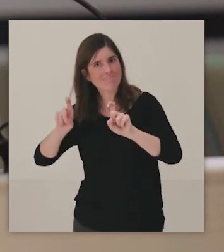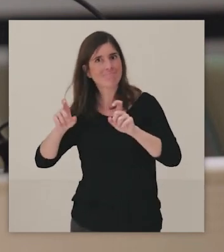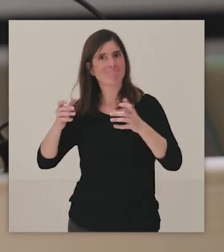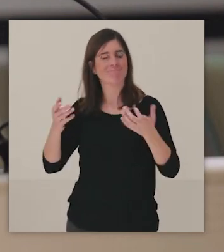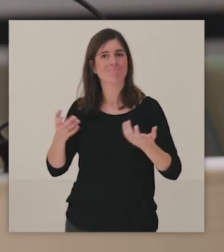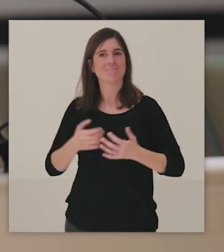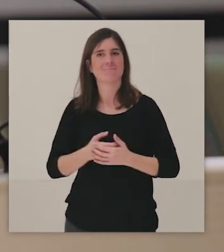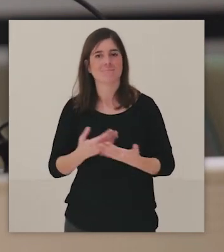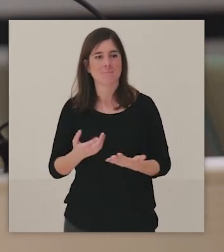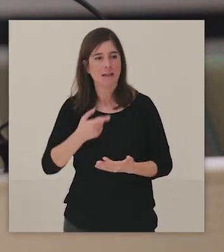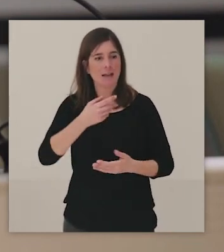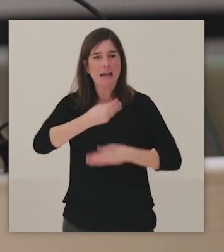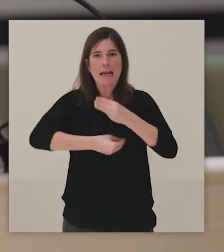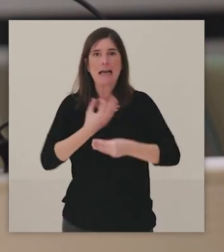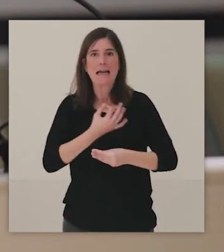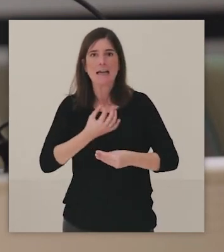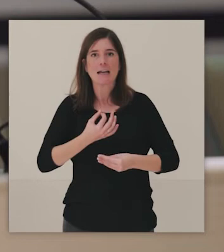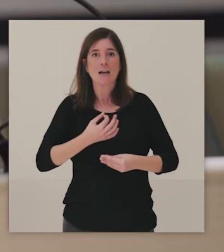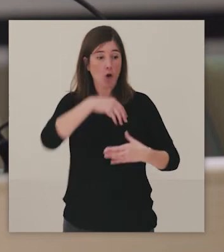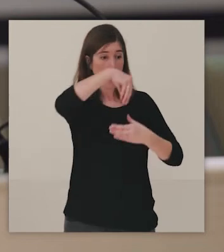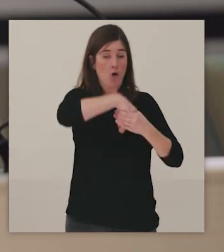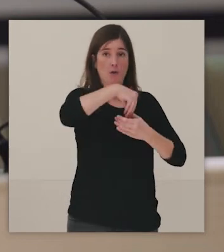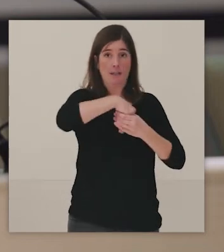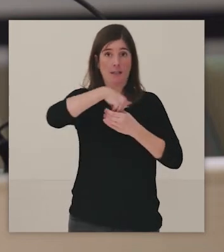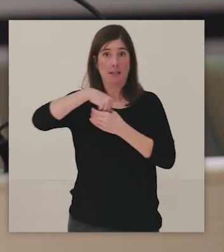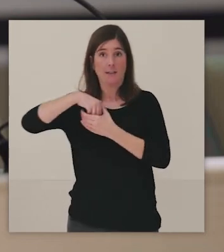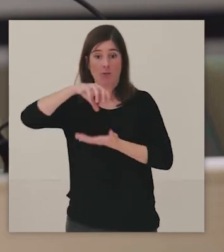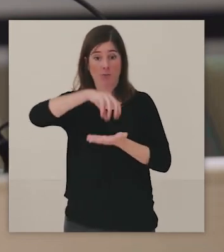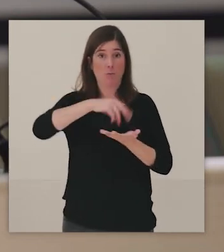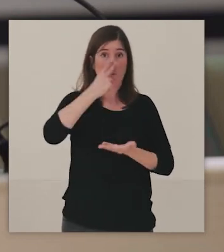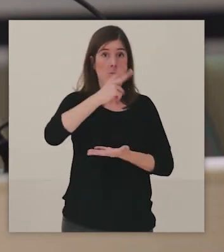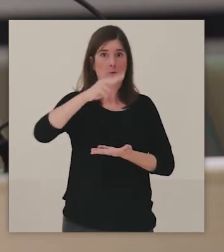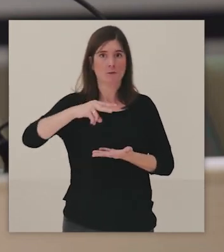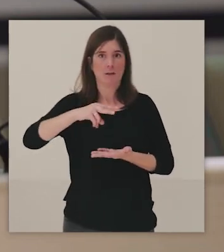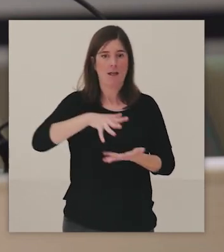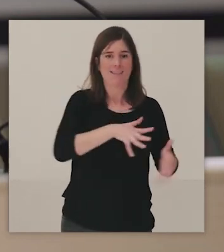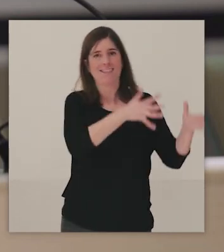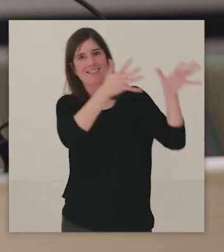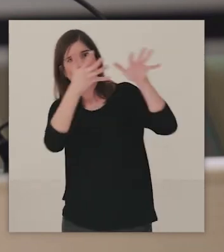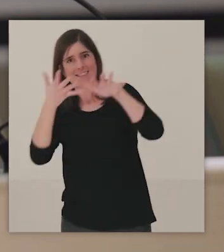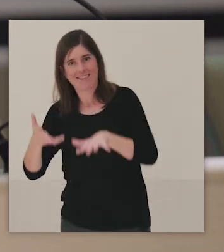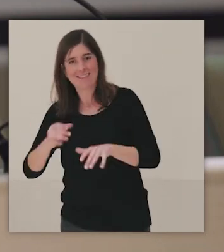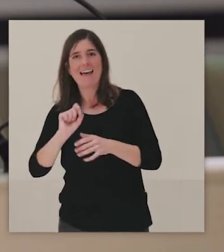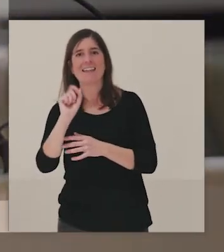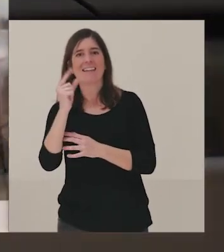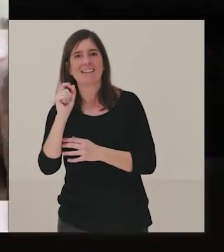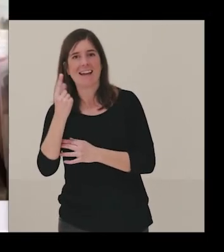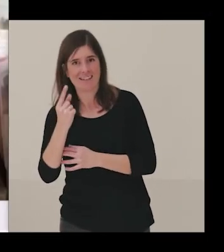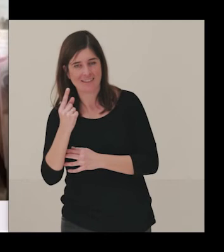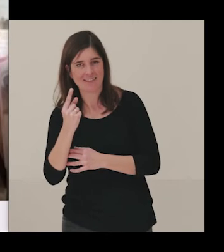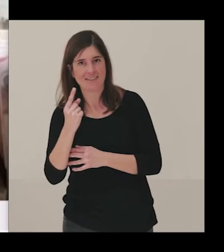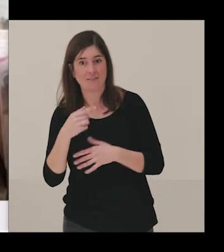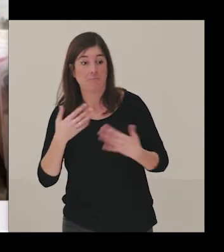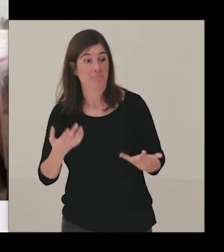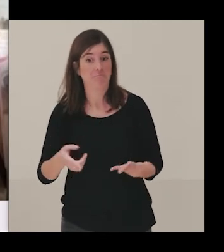rápidamente, pues hicimos como esa conversión de parte de nuestros contenidos a formato digital y